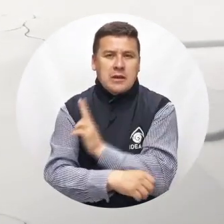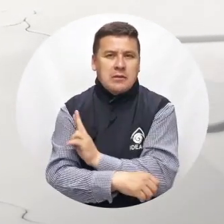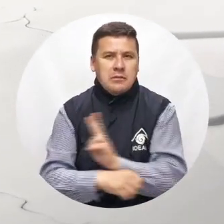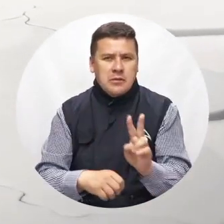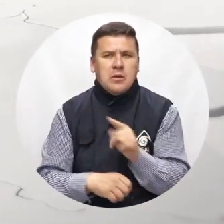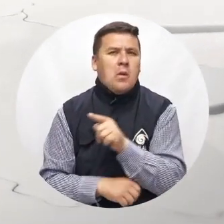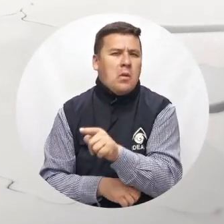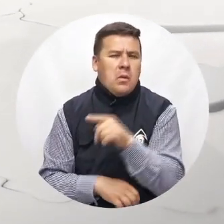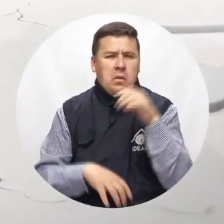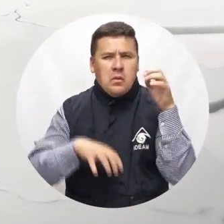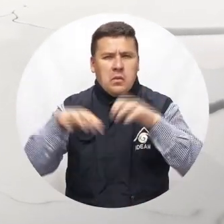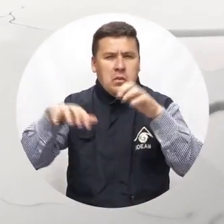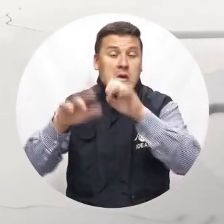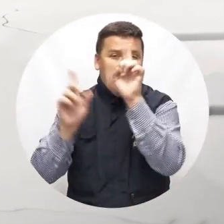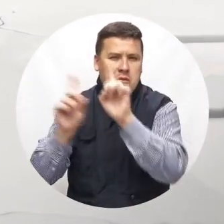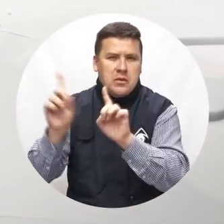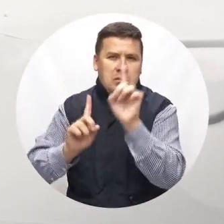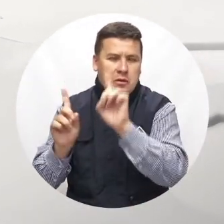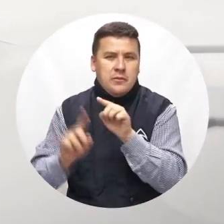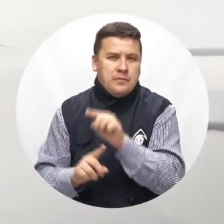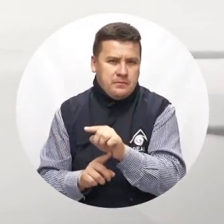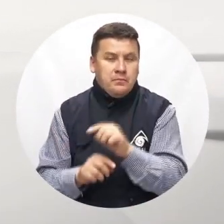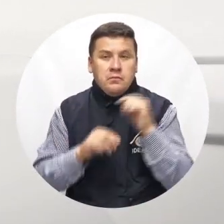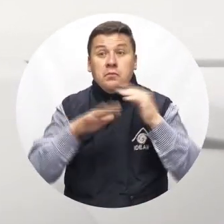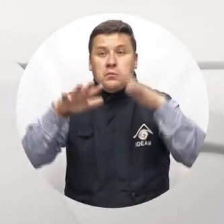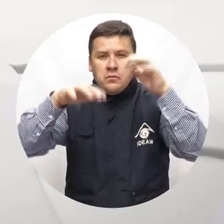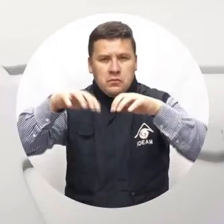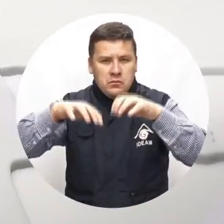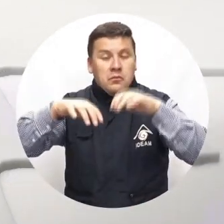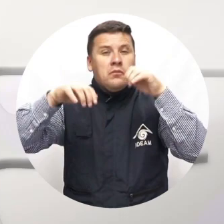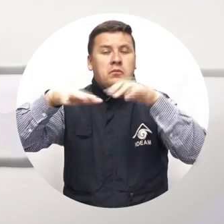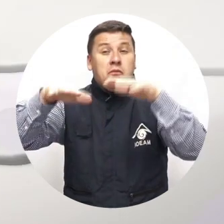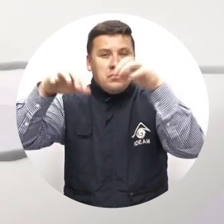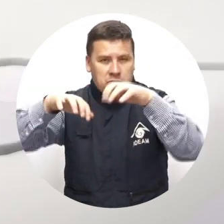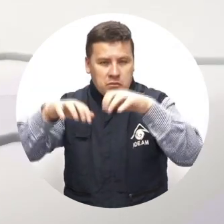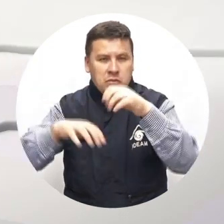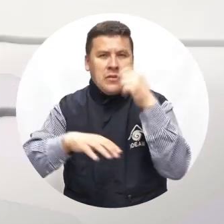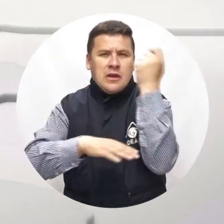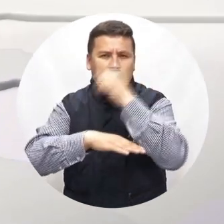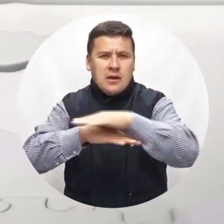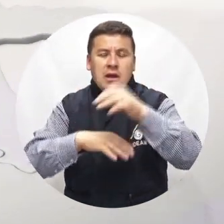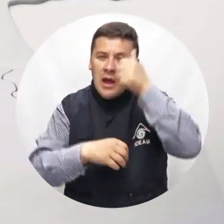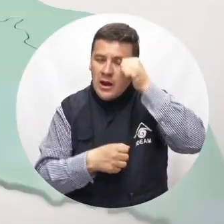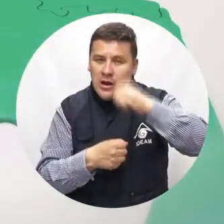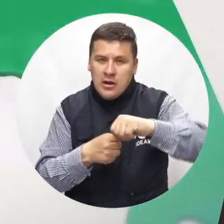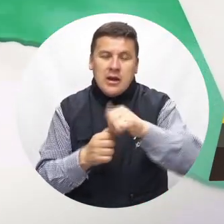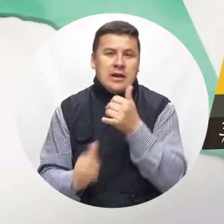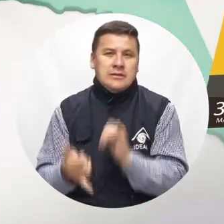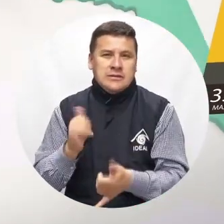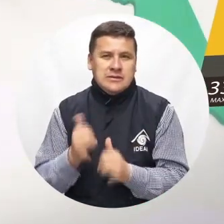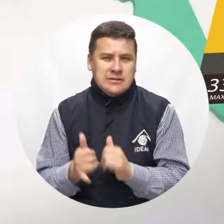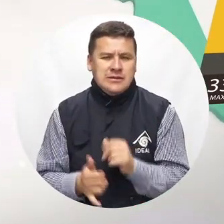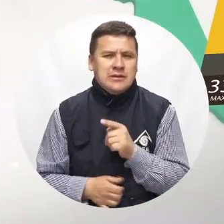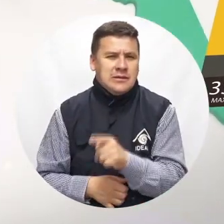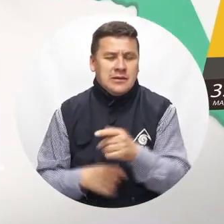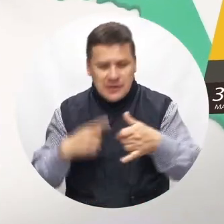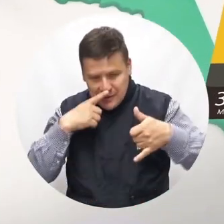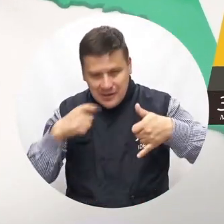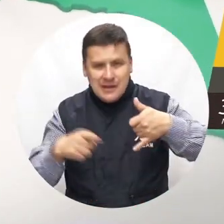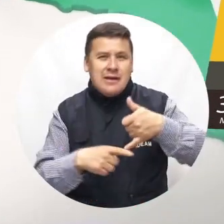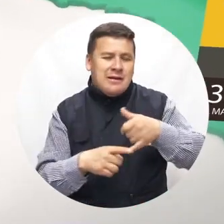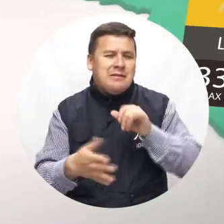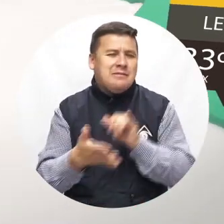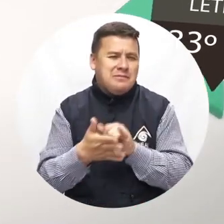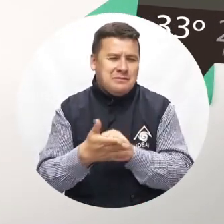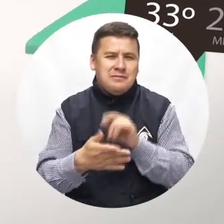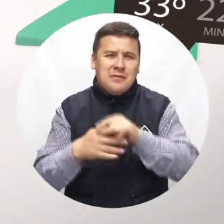continúan con lluvias. Siguen las precipitaciones fuertes en Meta y Pichada, donde no habrá descargas eléctricas. Los chubascos se establecerán